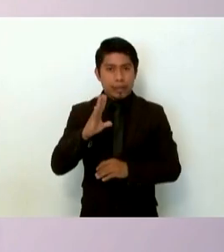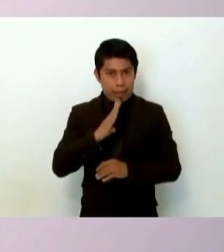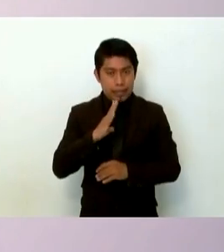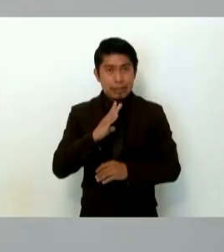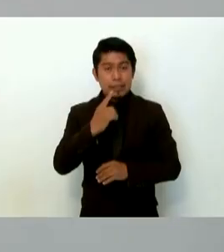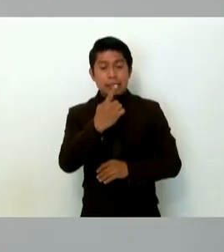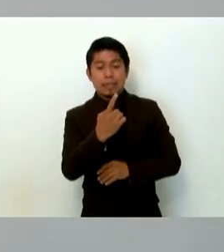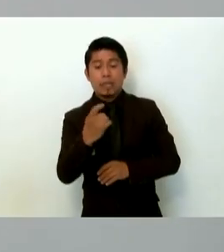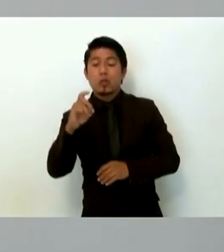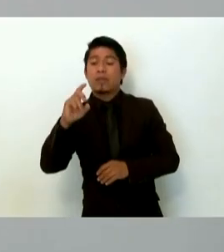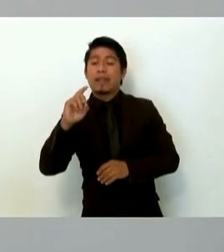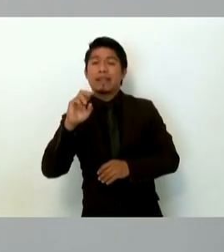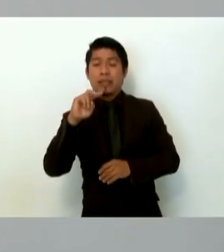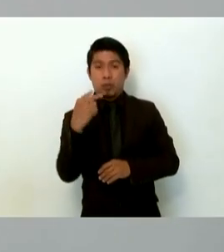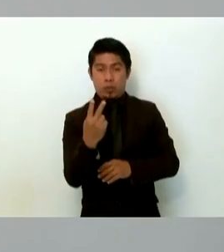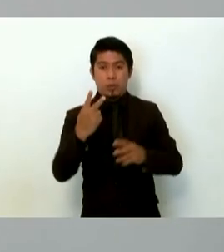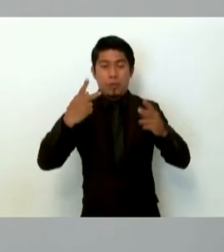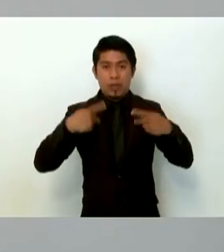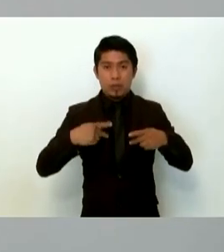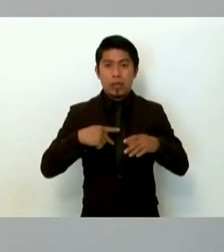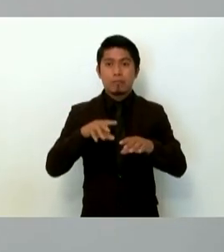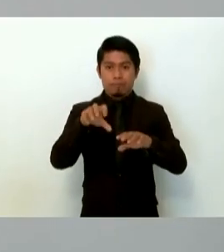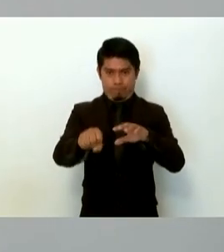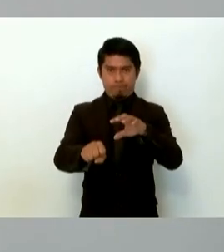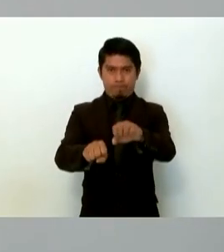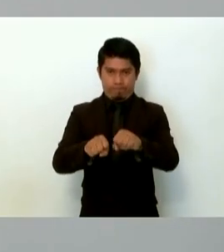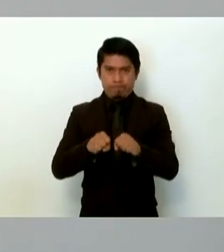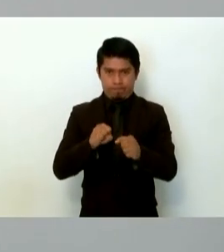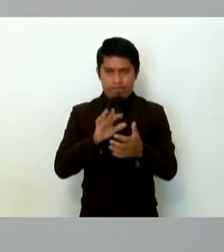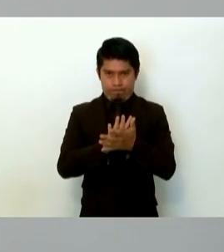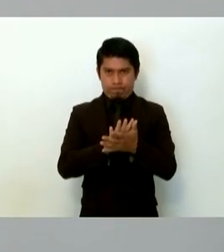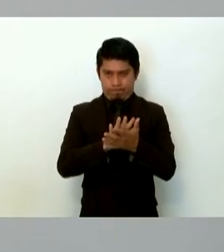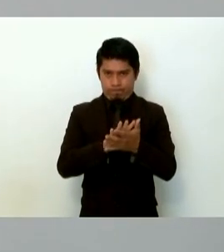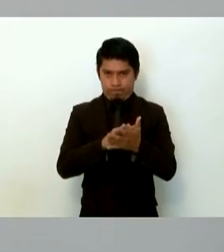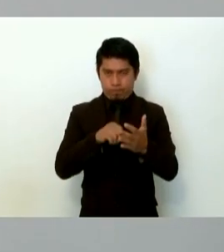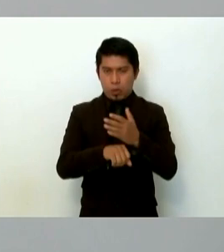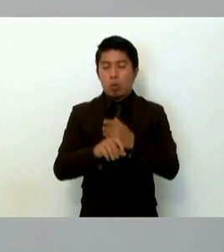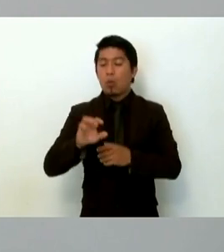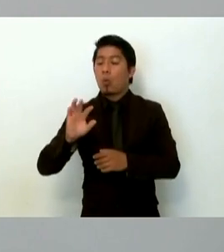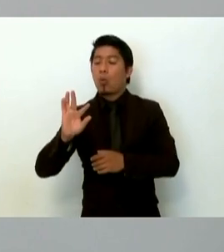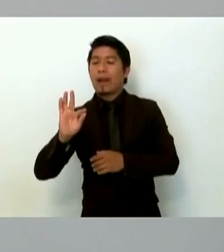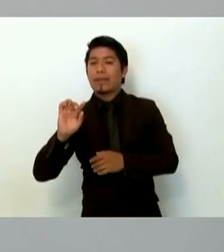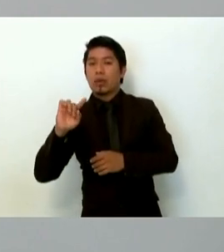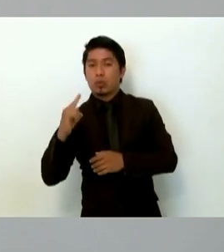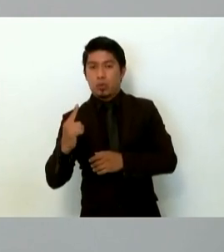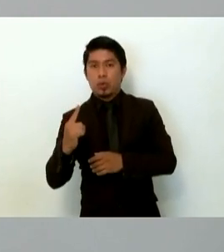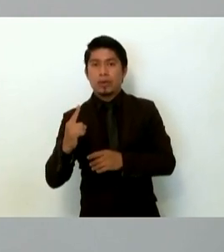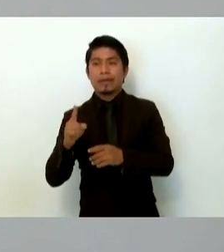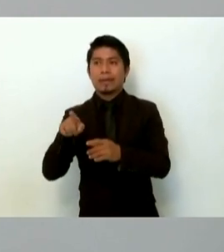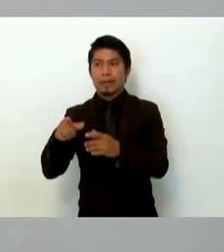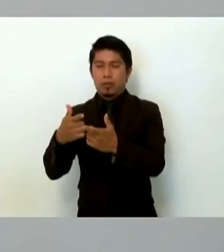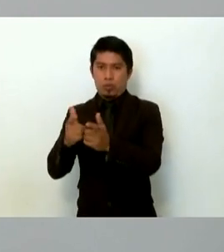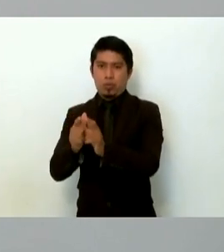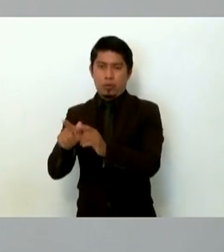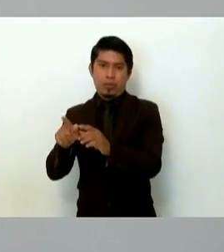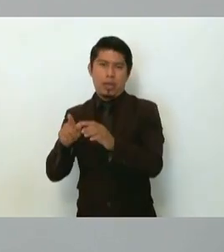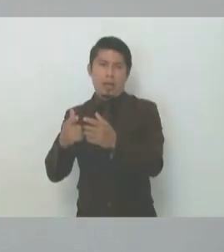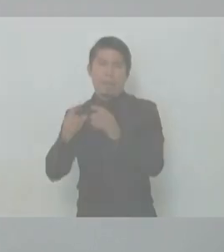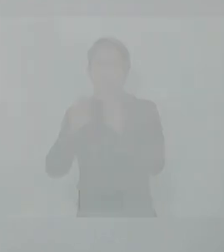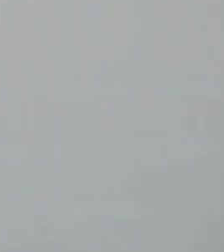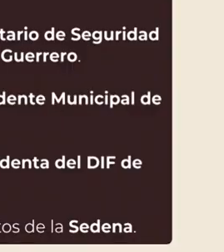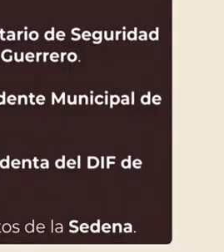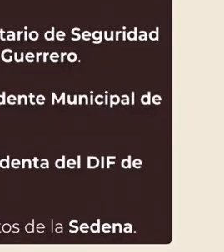132 personas detenidas de las cuales 41 son integrantes de Guerreros Unidos